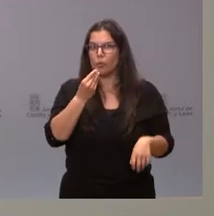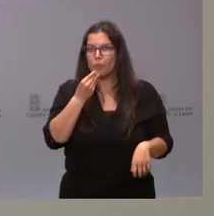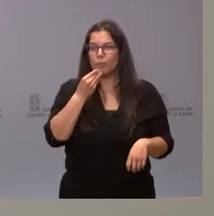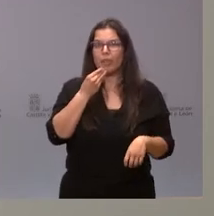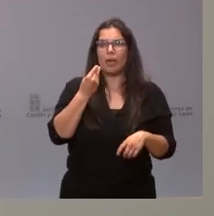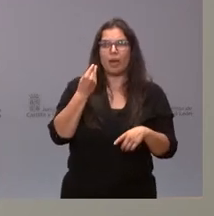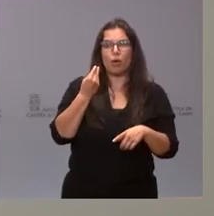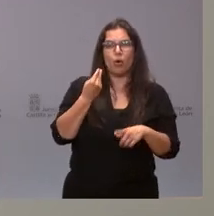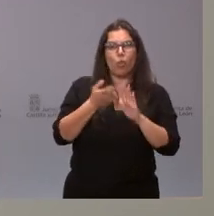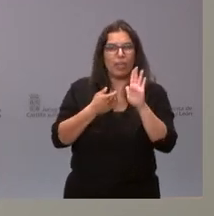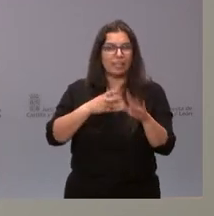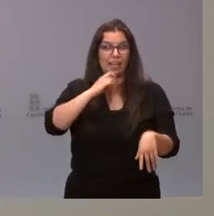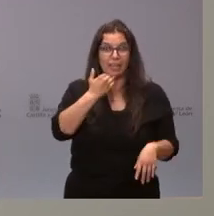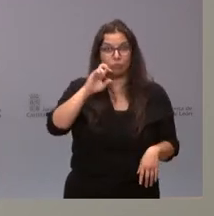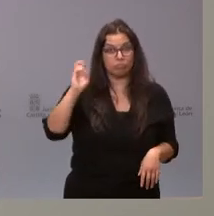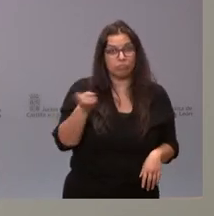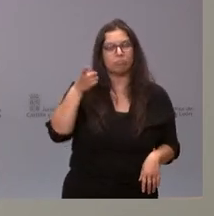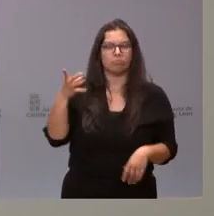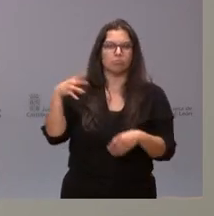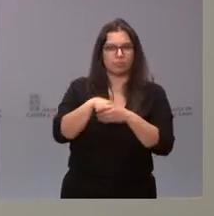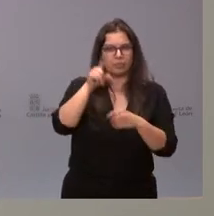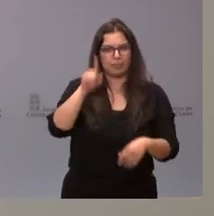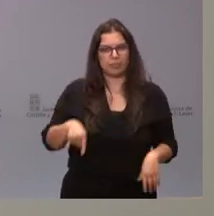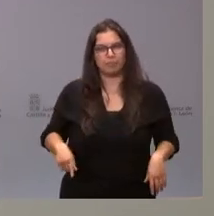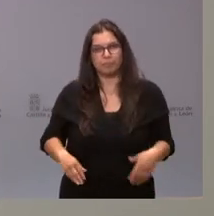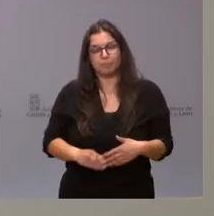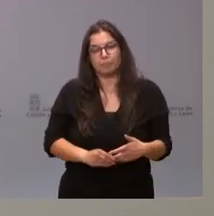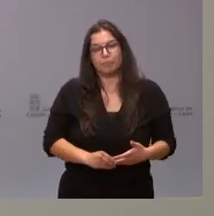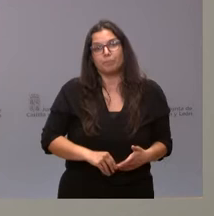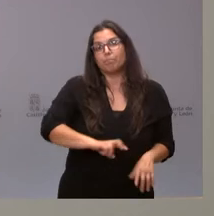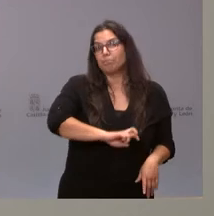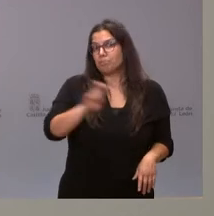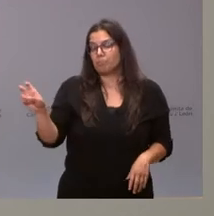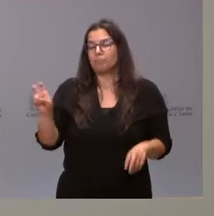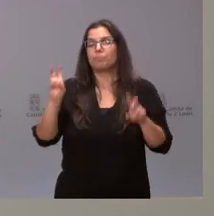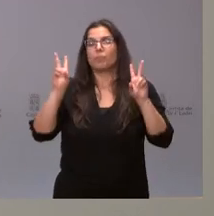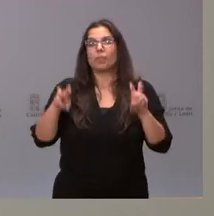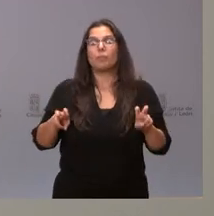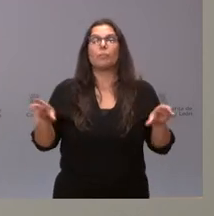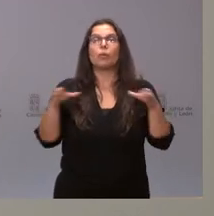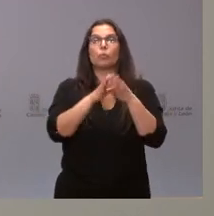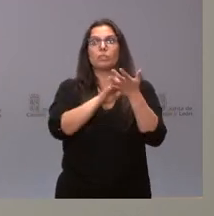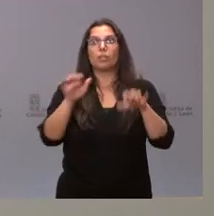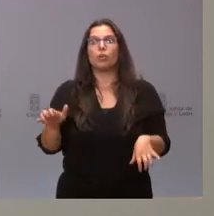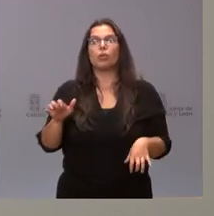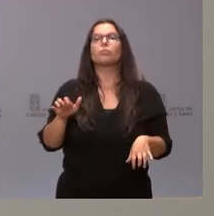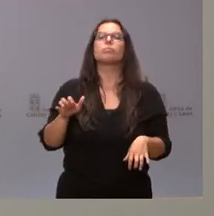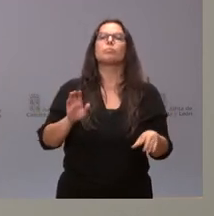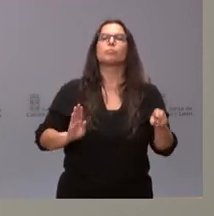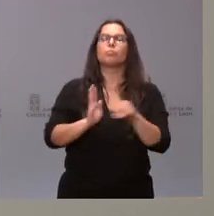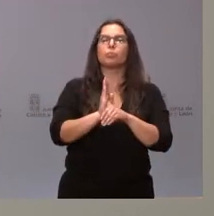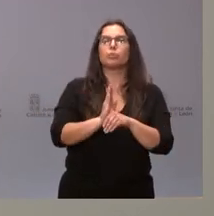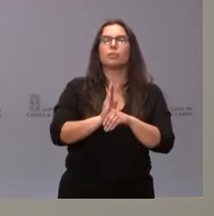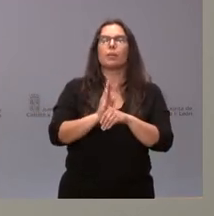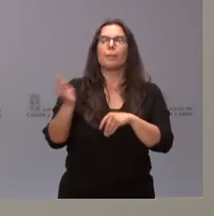con la dietética. En otro orden de cosas, la Junta aprueba una inversión de 146.000 euros para la mejora y diversificación